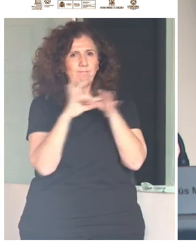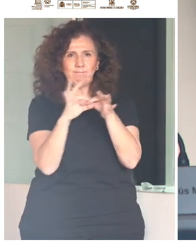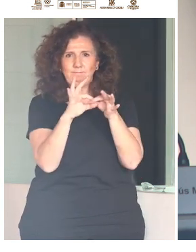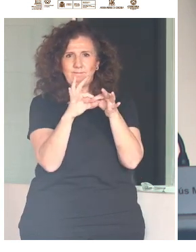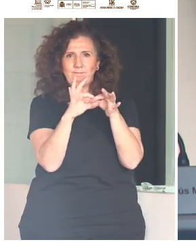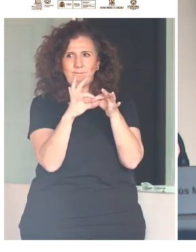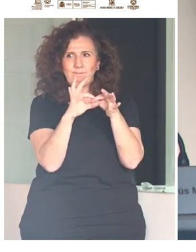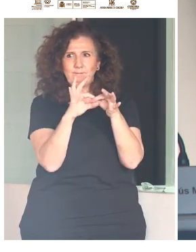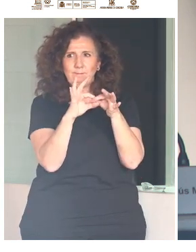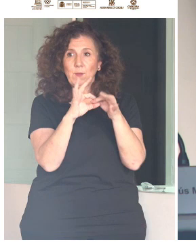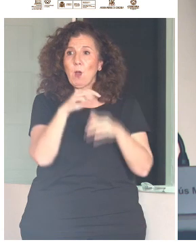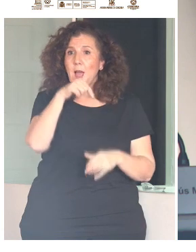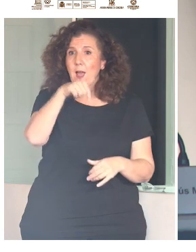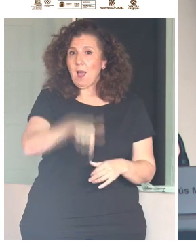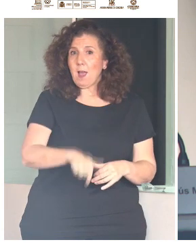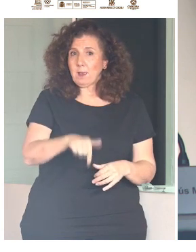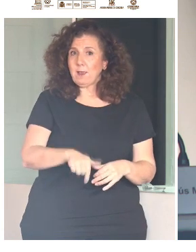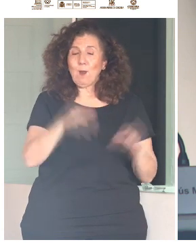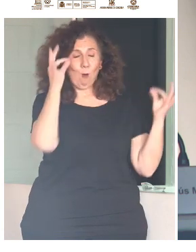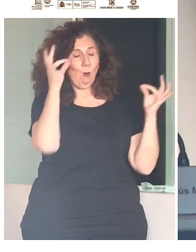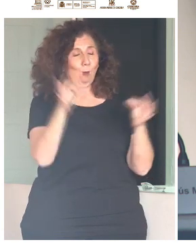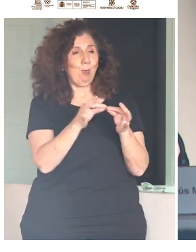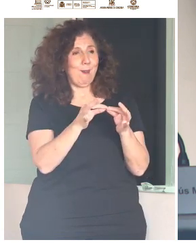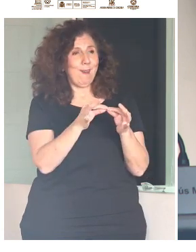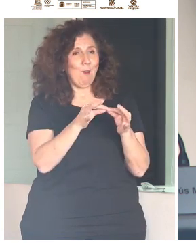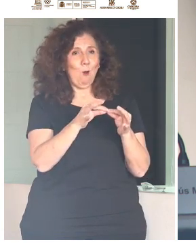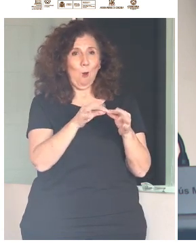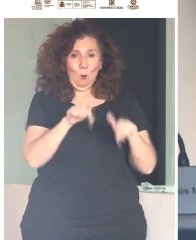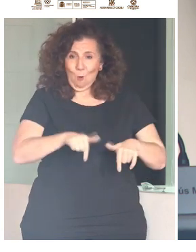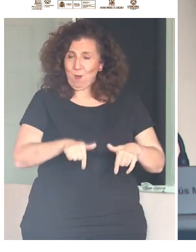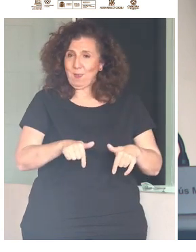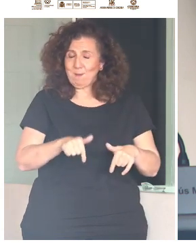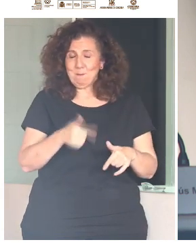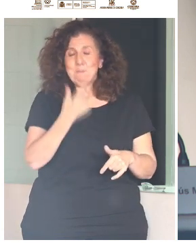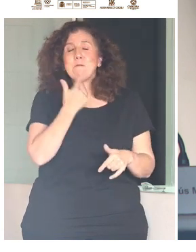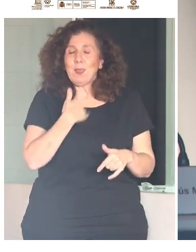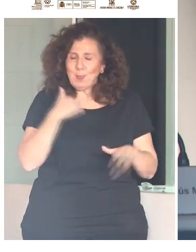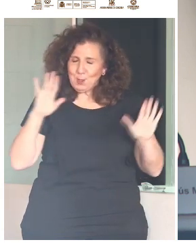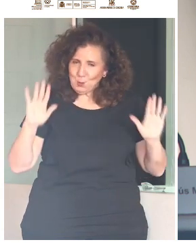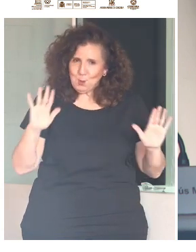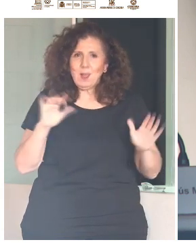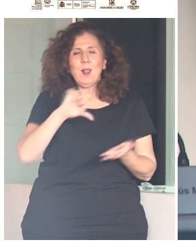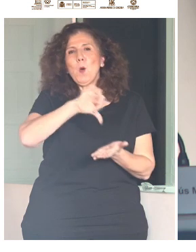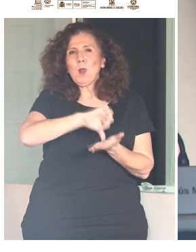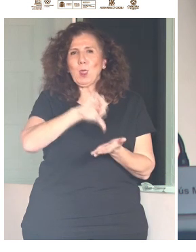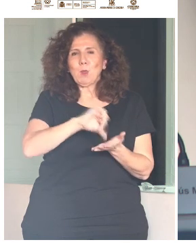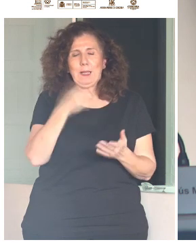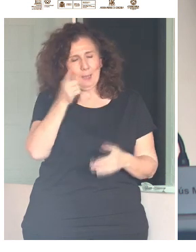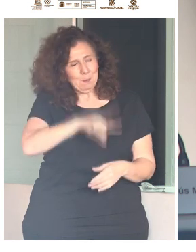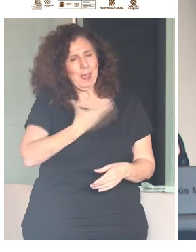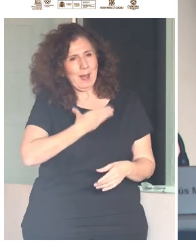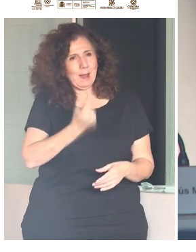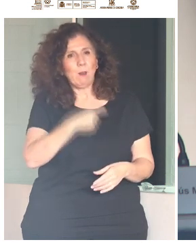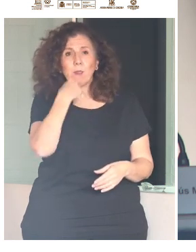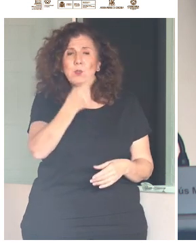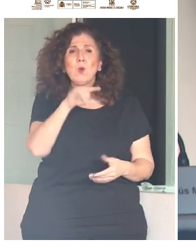Estamos hoy en Córdoba, una ciudad, como han dicho la delegada, como ha dicho el propio alcalde, es una ciudad de